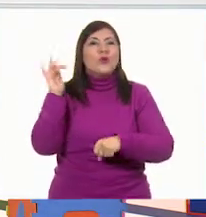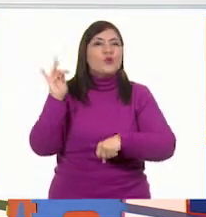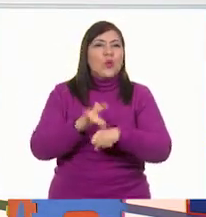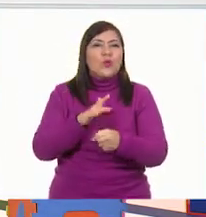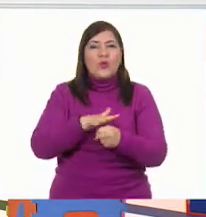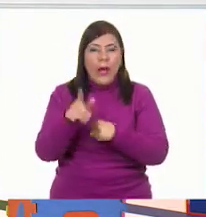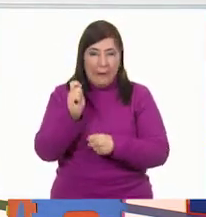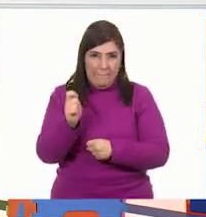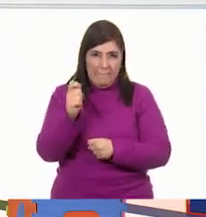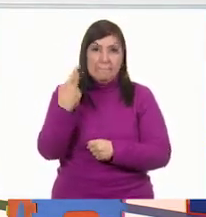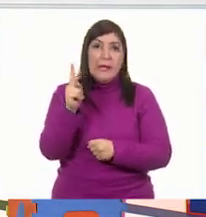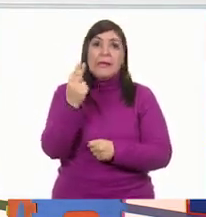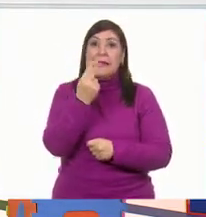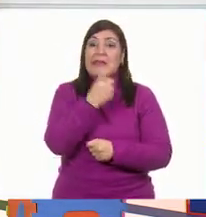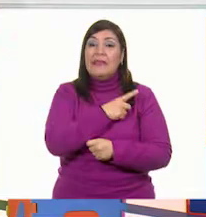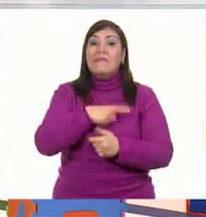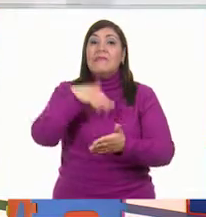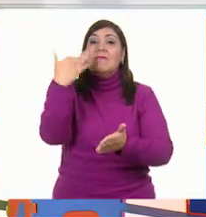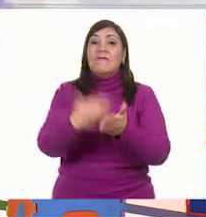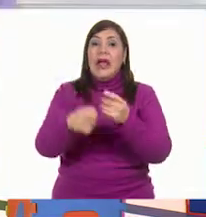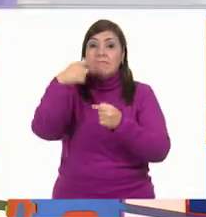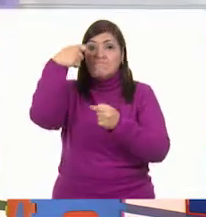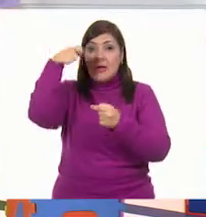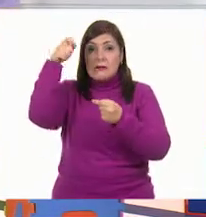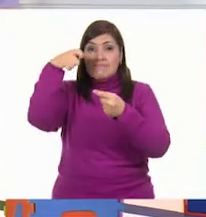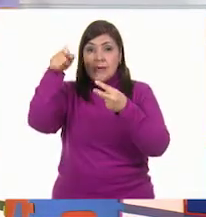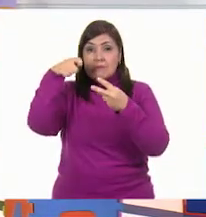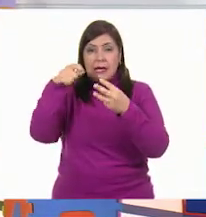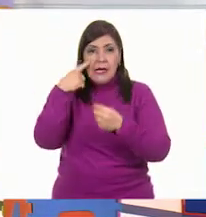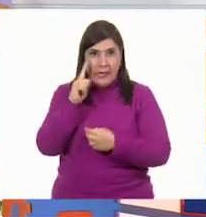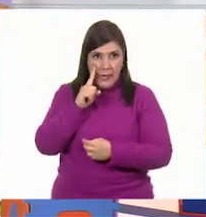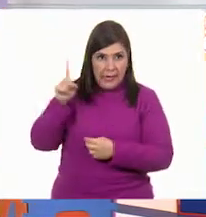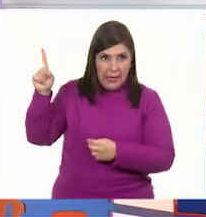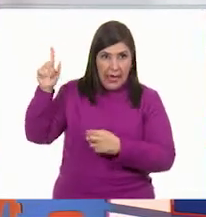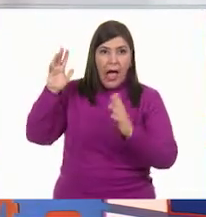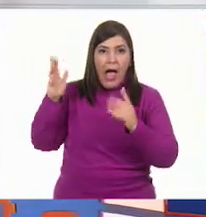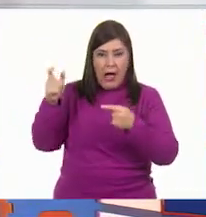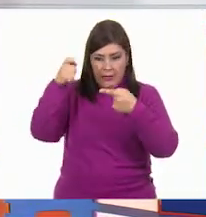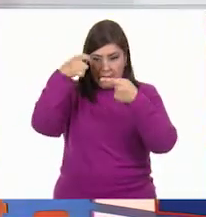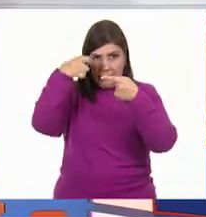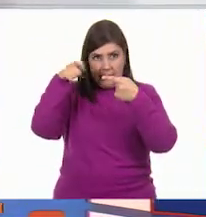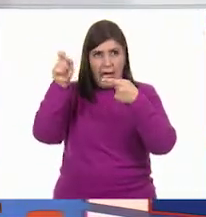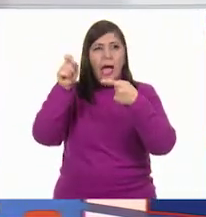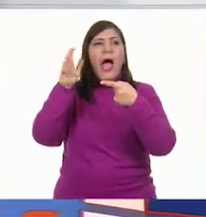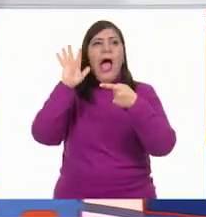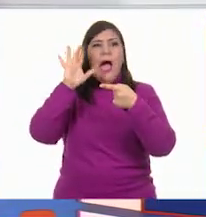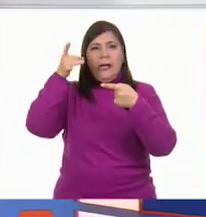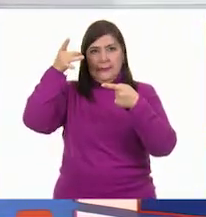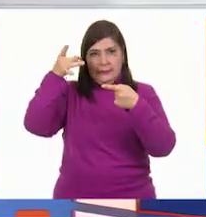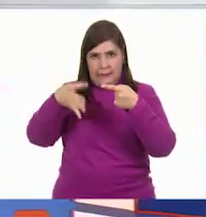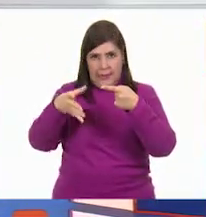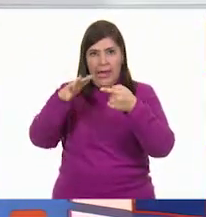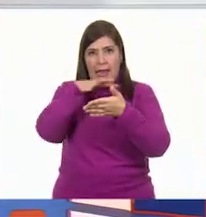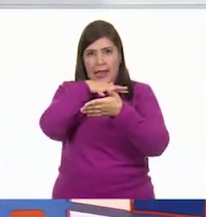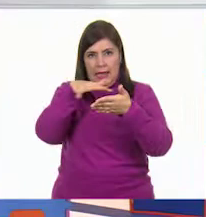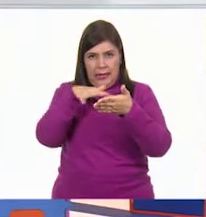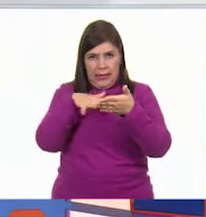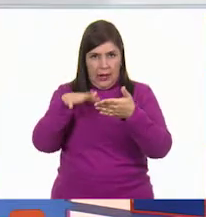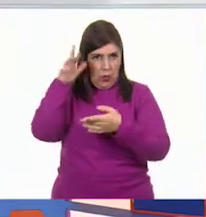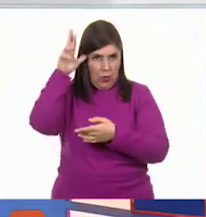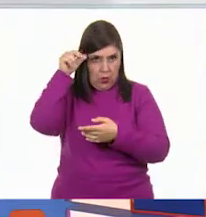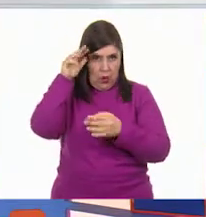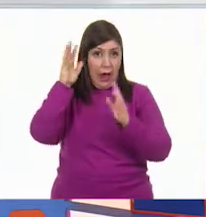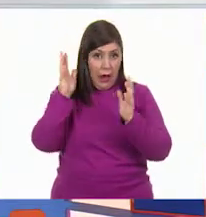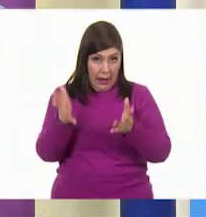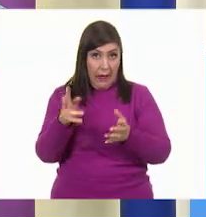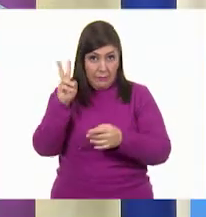hace falta palomear! Ya tenemos aquí palomeado, que ya leímos la lectura